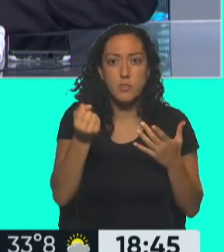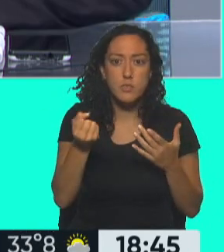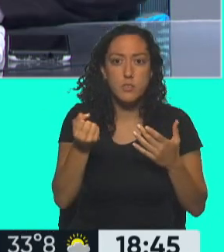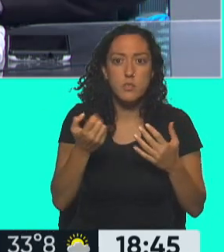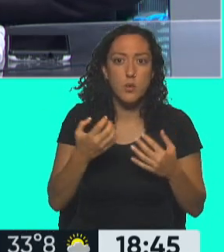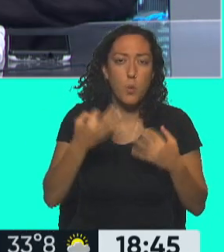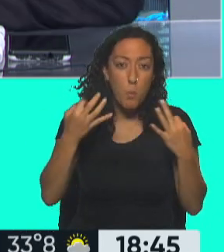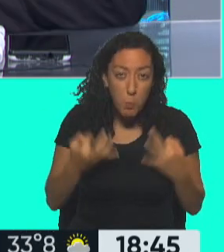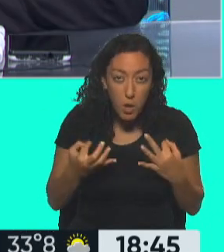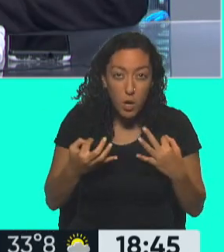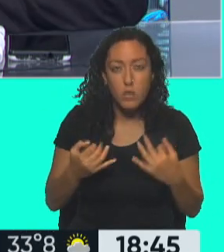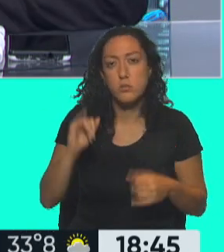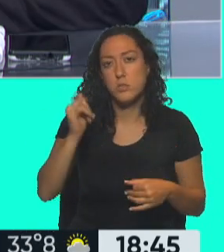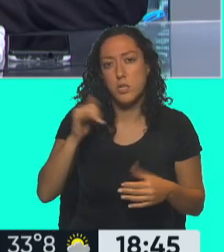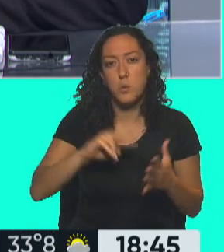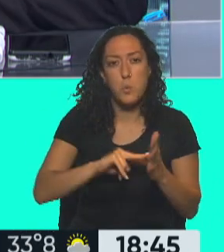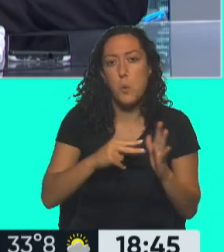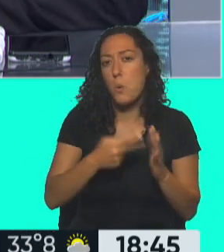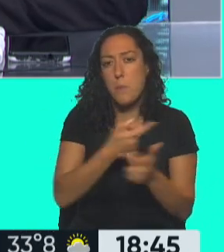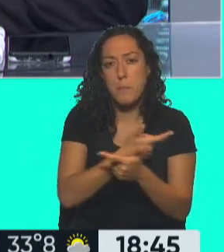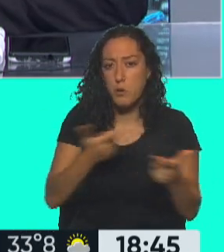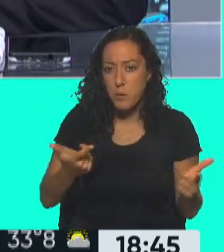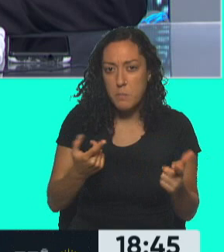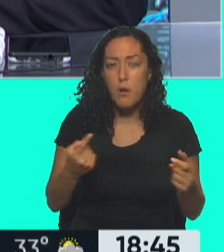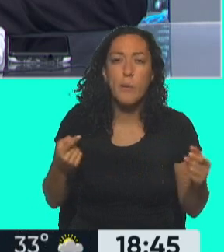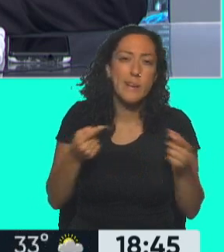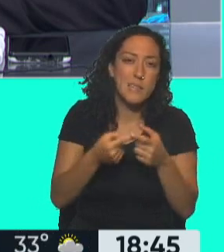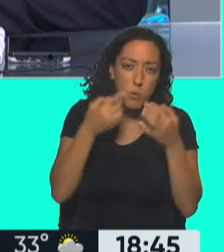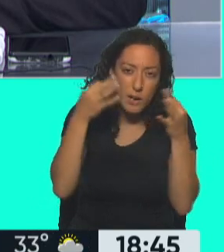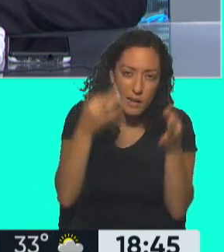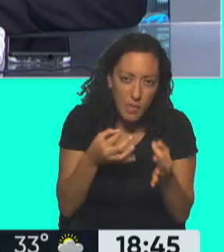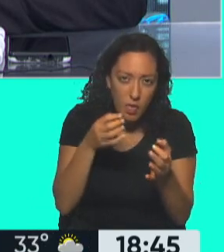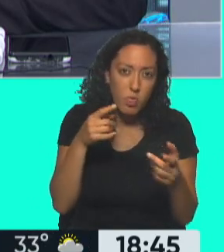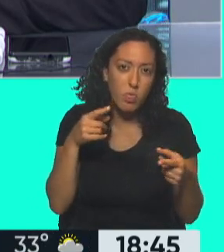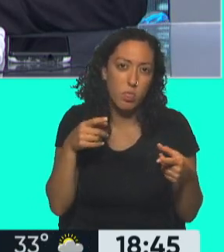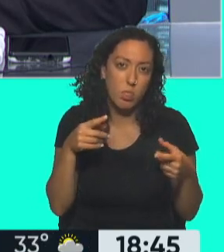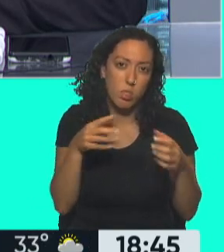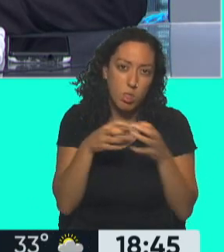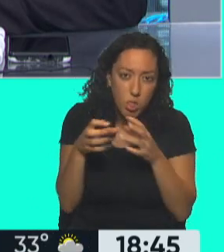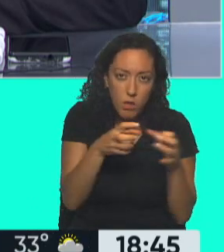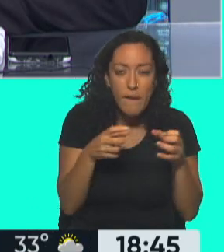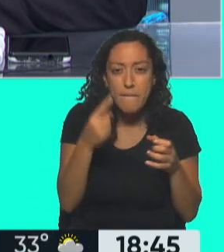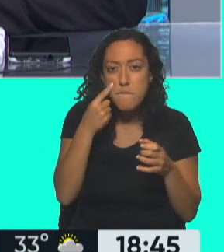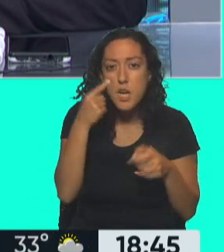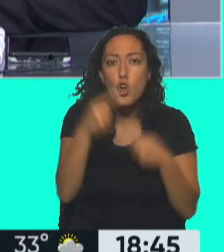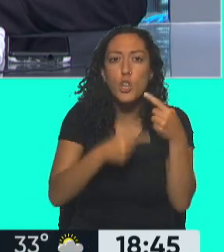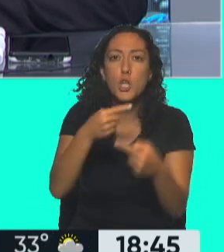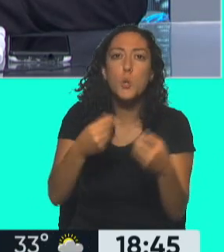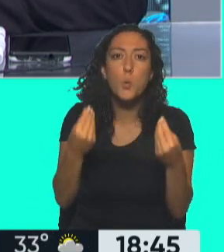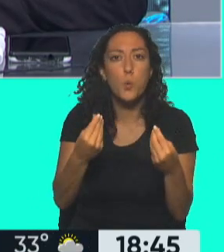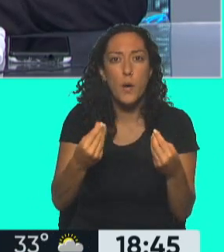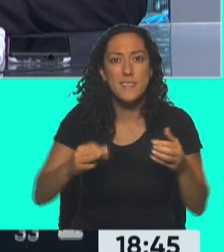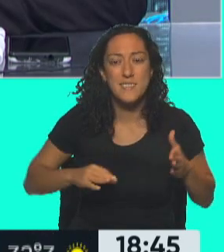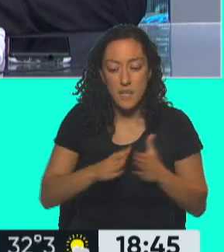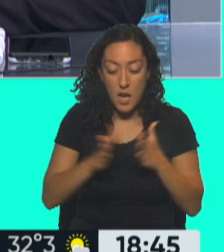la meta? Sí, no va haber problema con ese tema. Lo que se va a discutir en realidad es cómo sigue esta historia, cómo va a ser